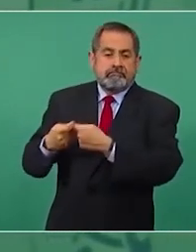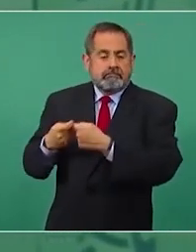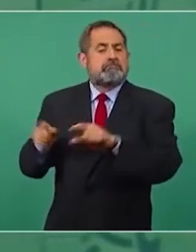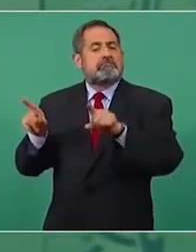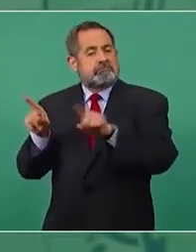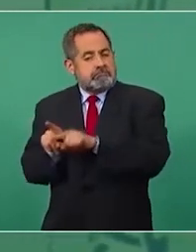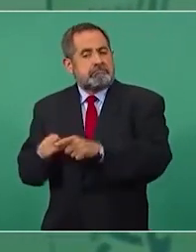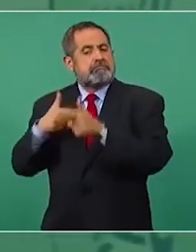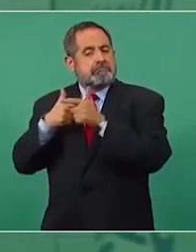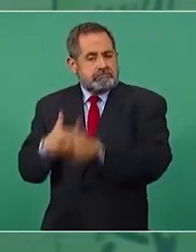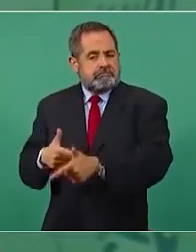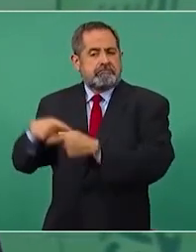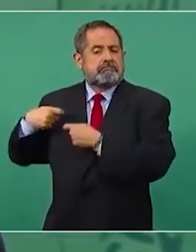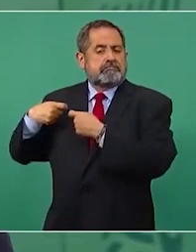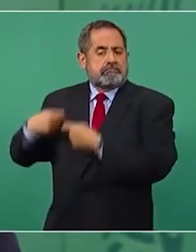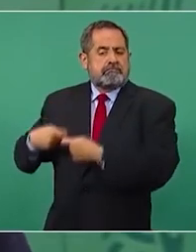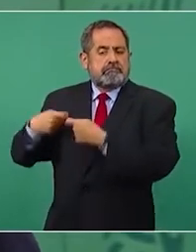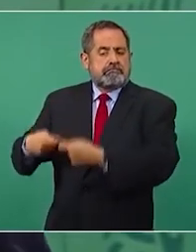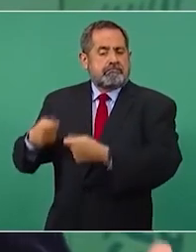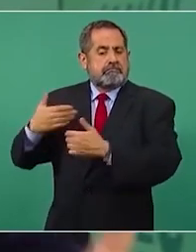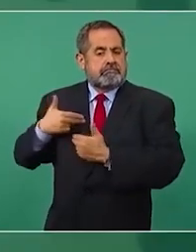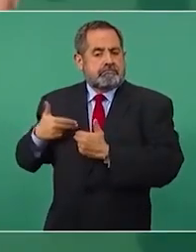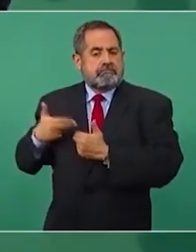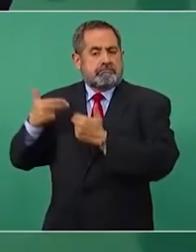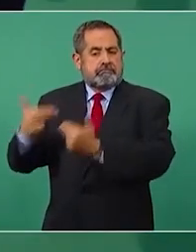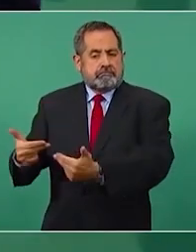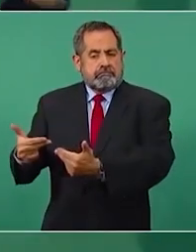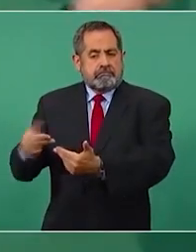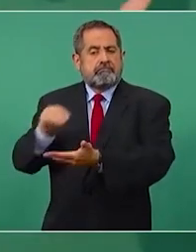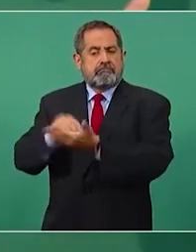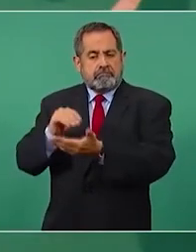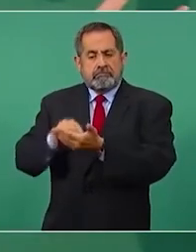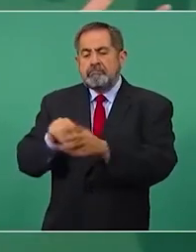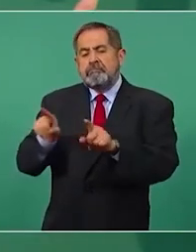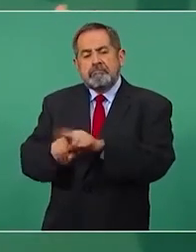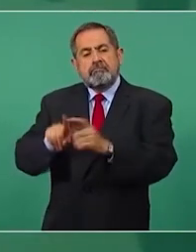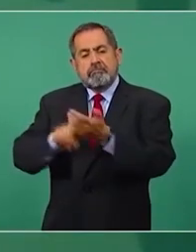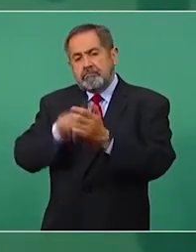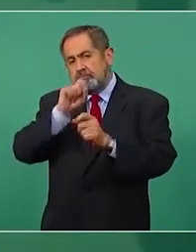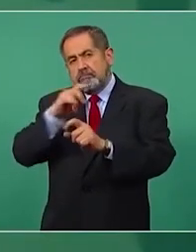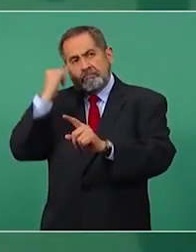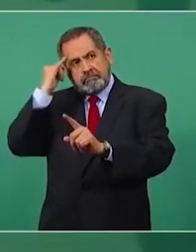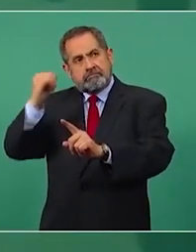continúe con la misma política.